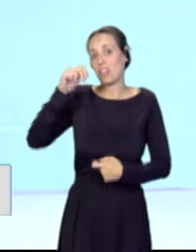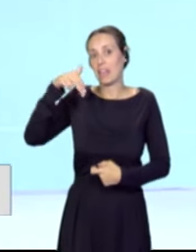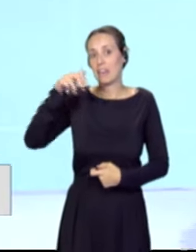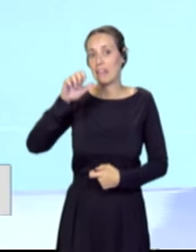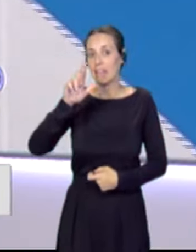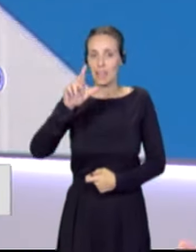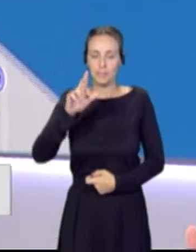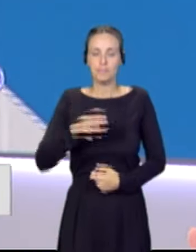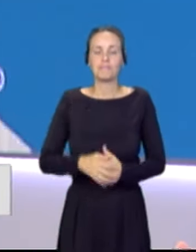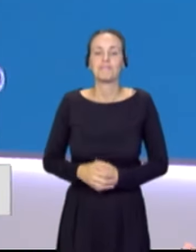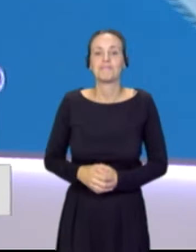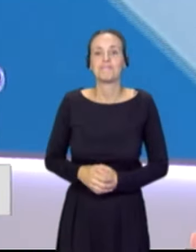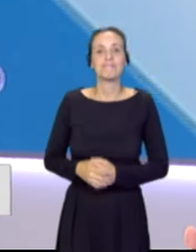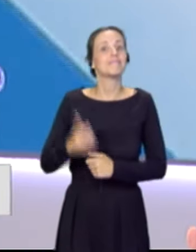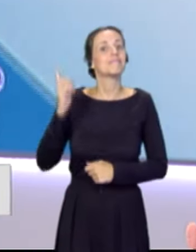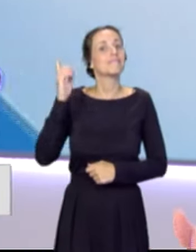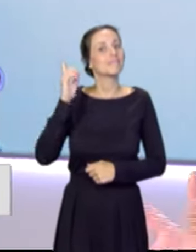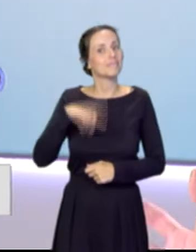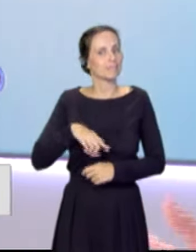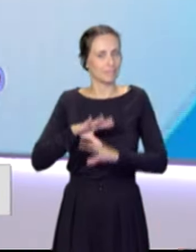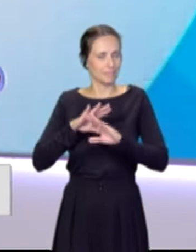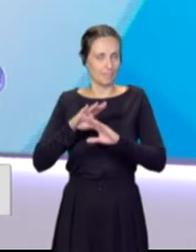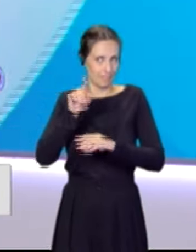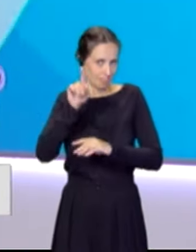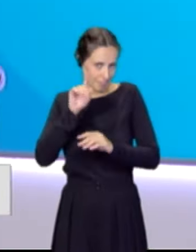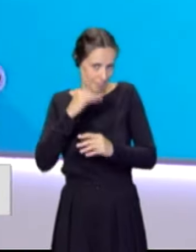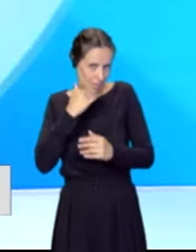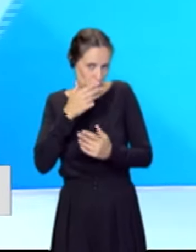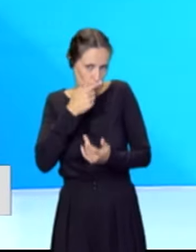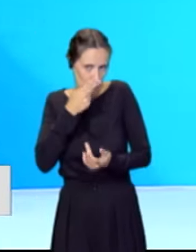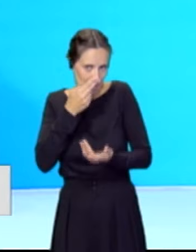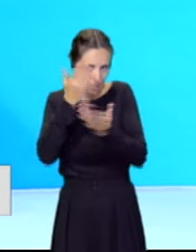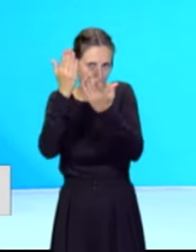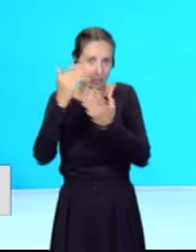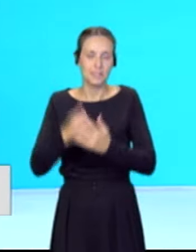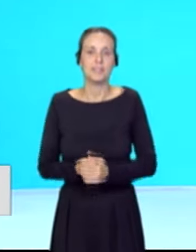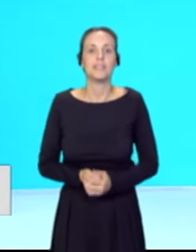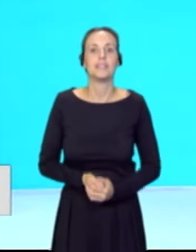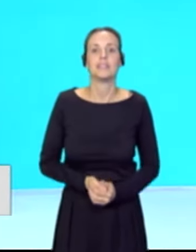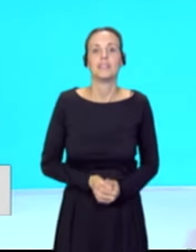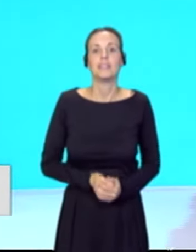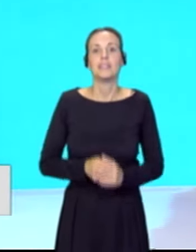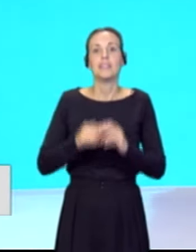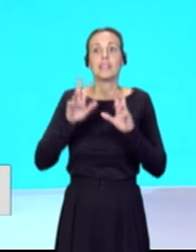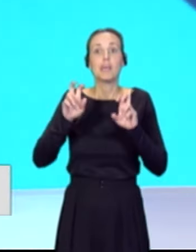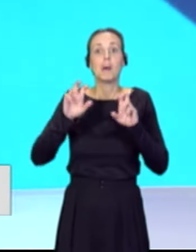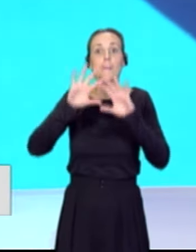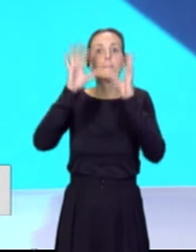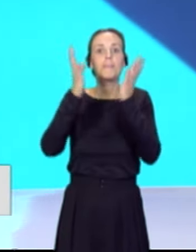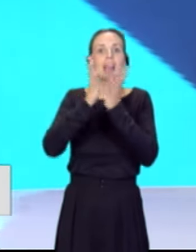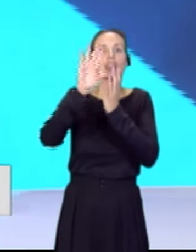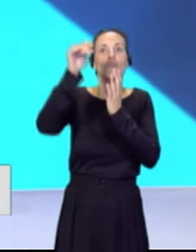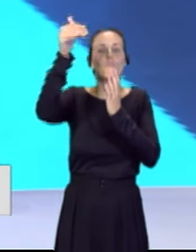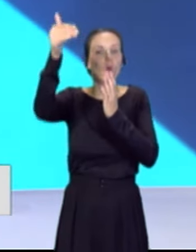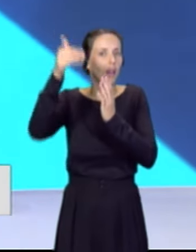decidido. Y luego tenemos también, como parte muy interesante, lo que son los tránsitos de exoplanetas. Hay unas